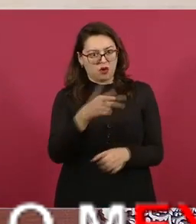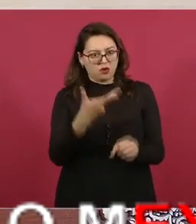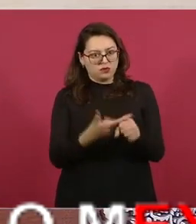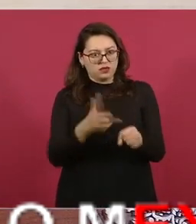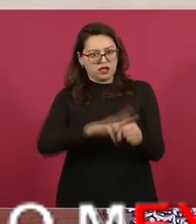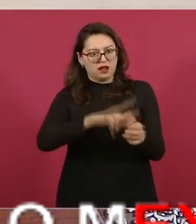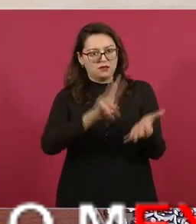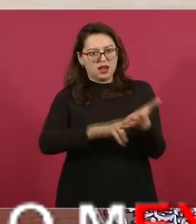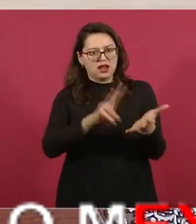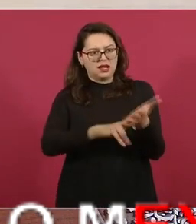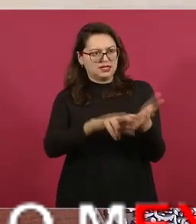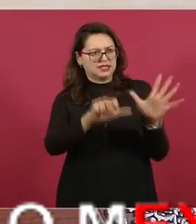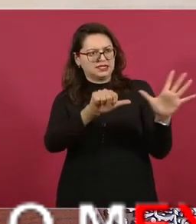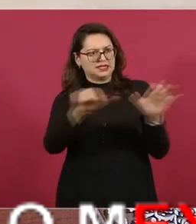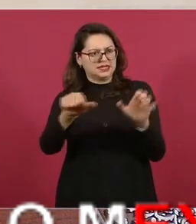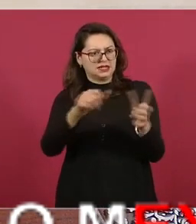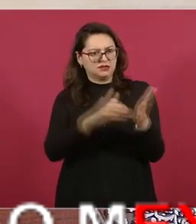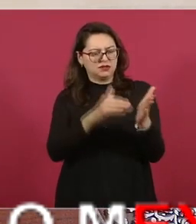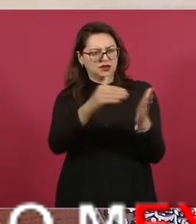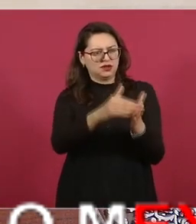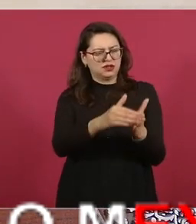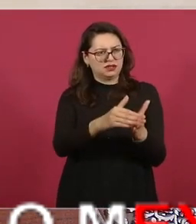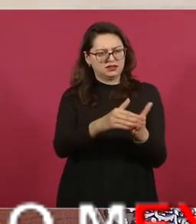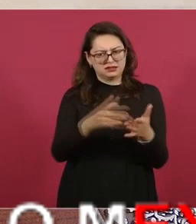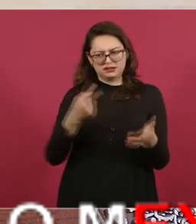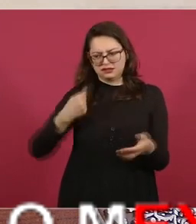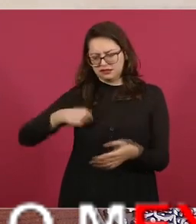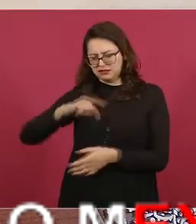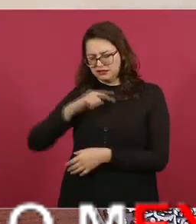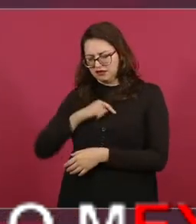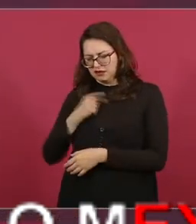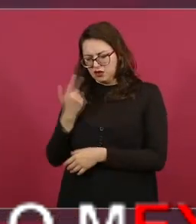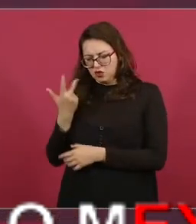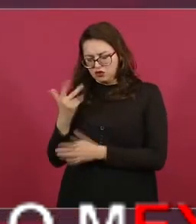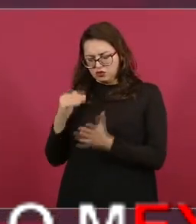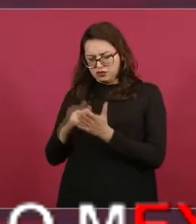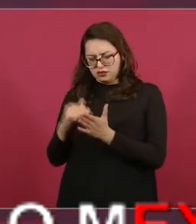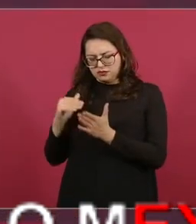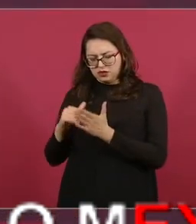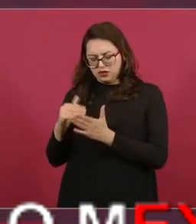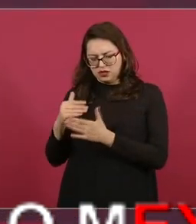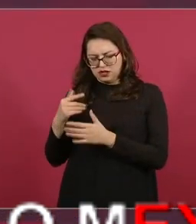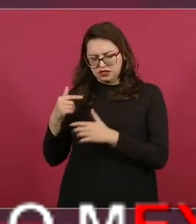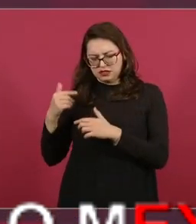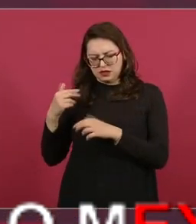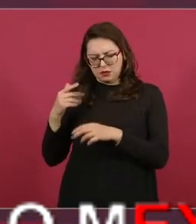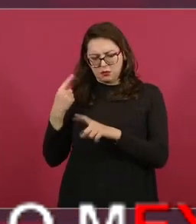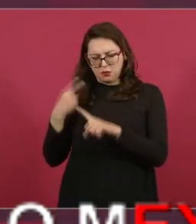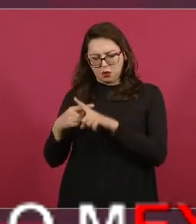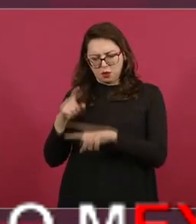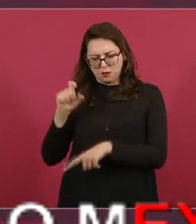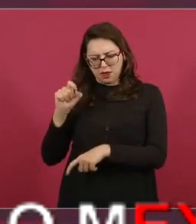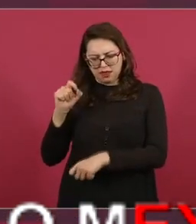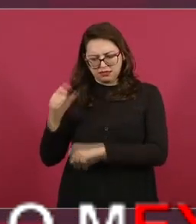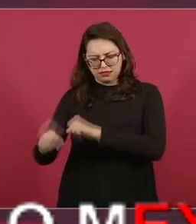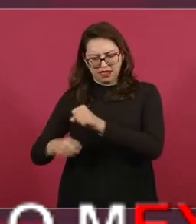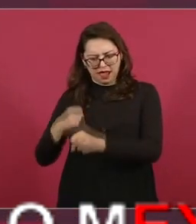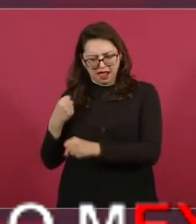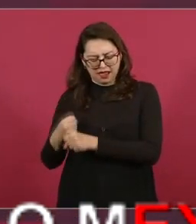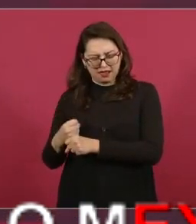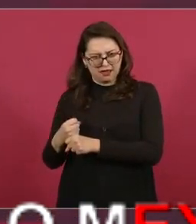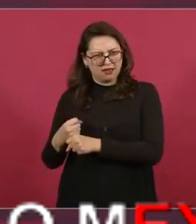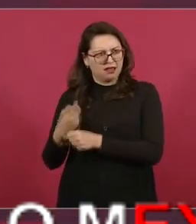sea lo que cuesta el hospital